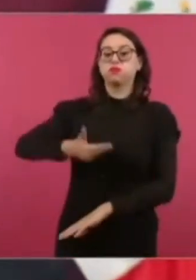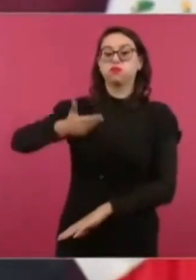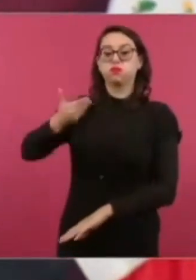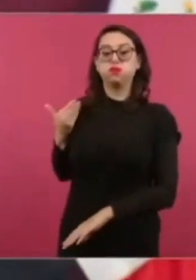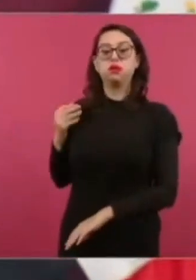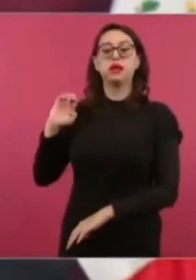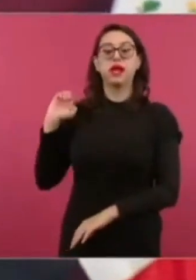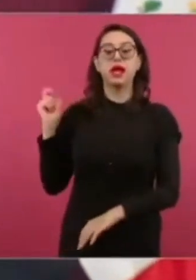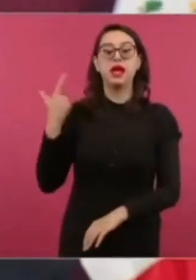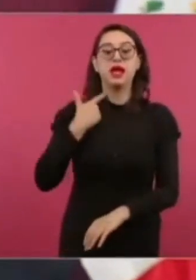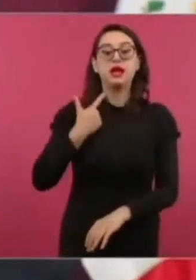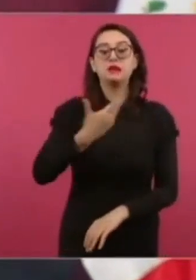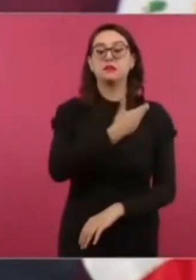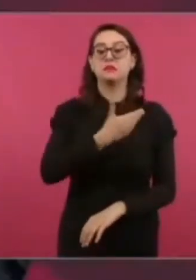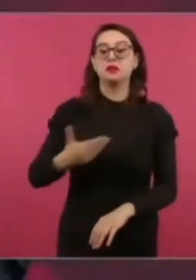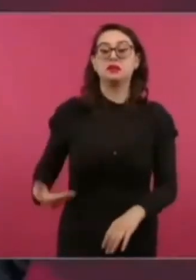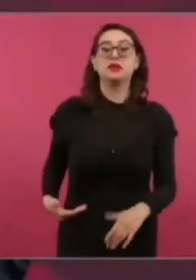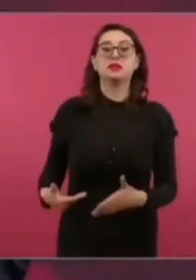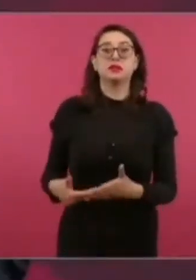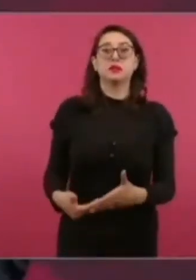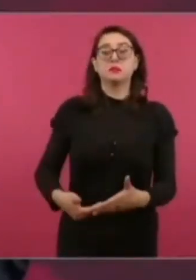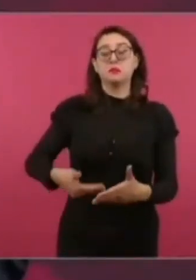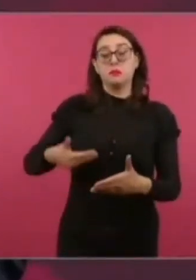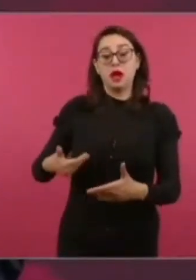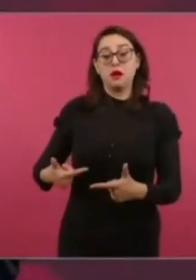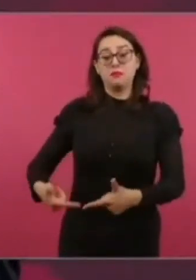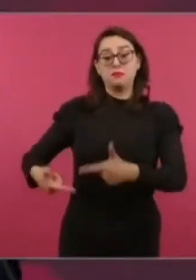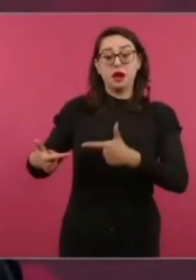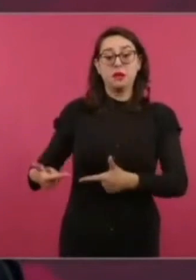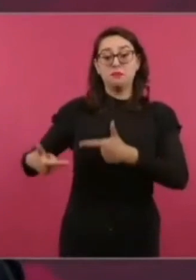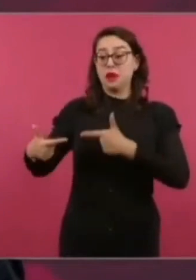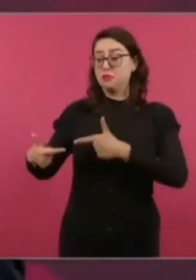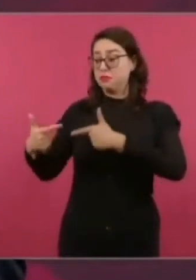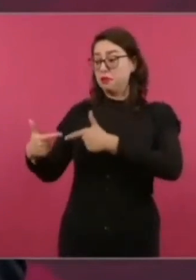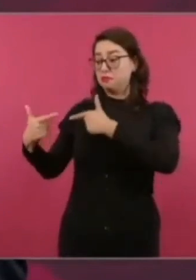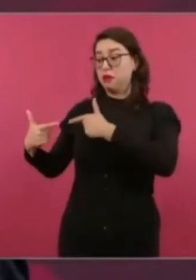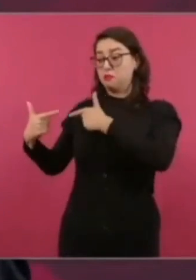el presidente Clinton,